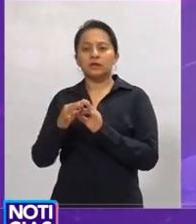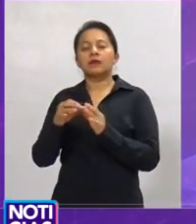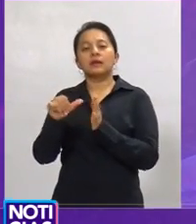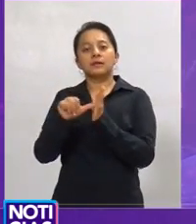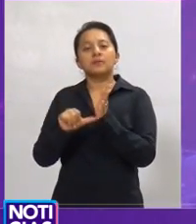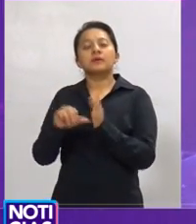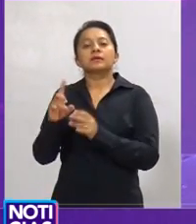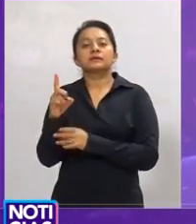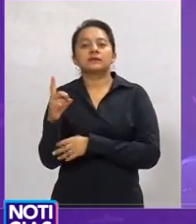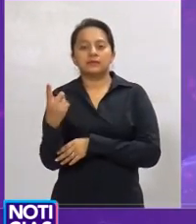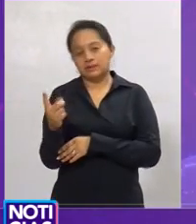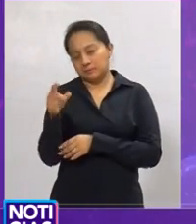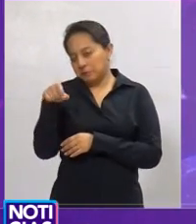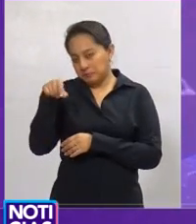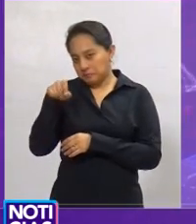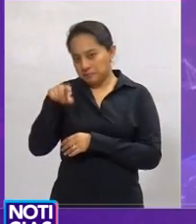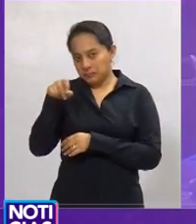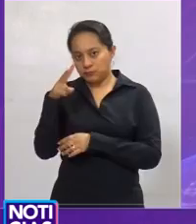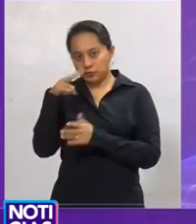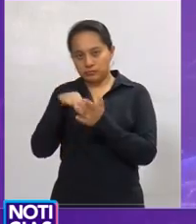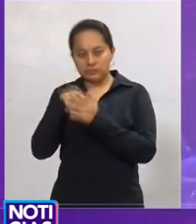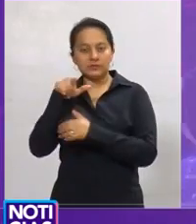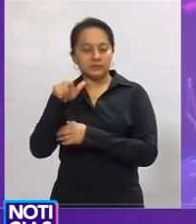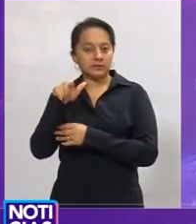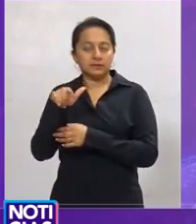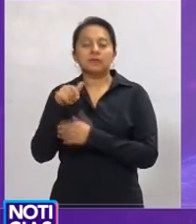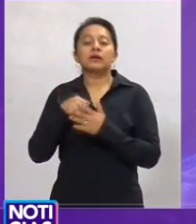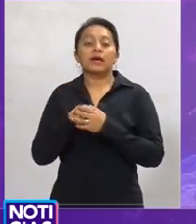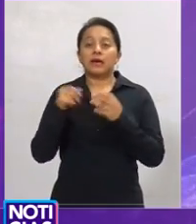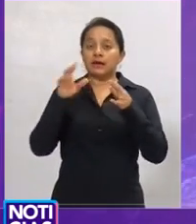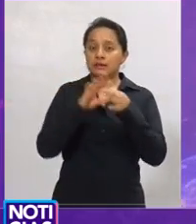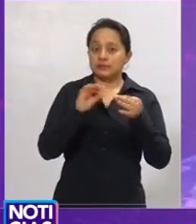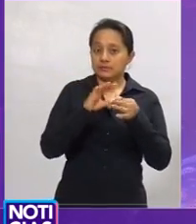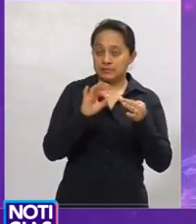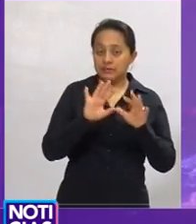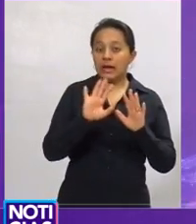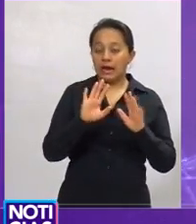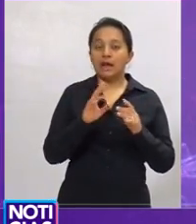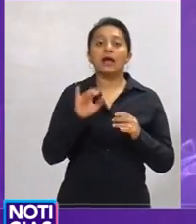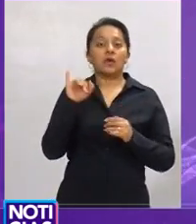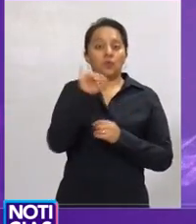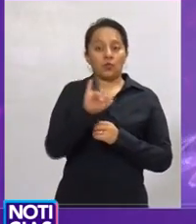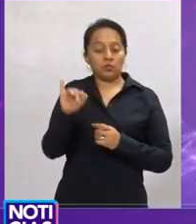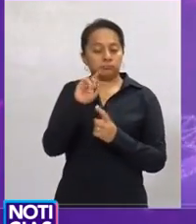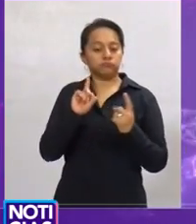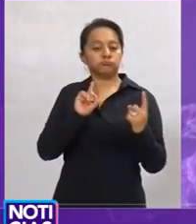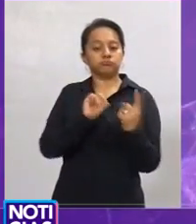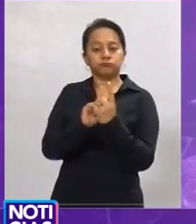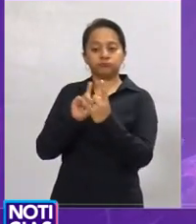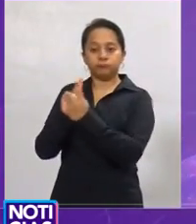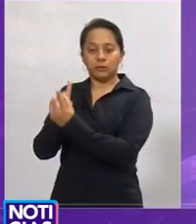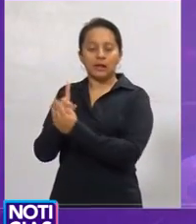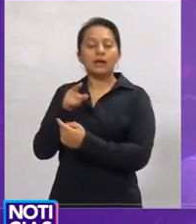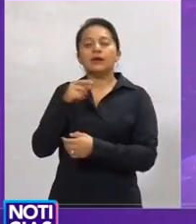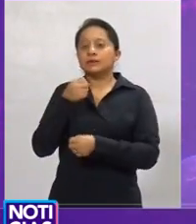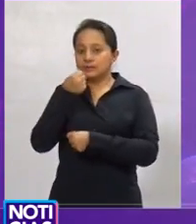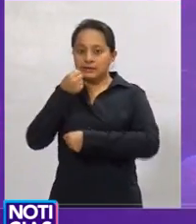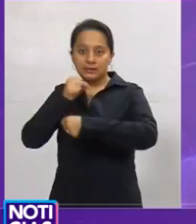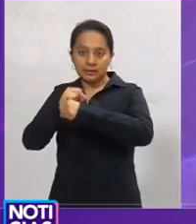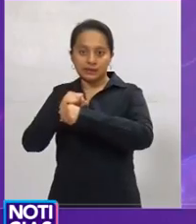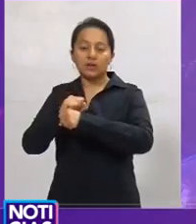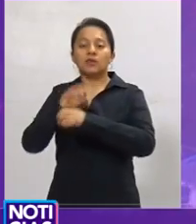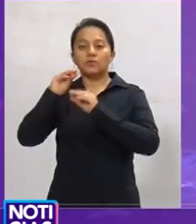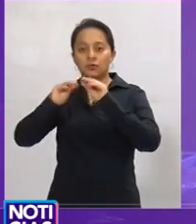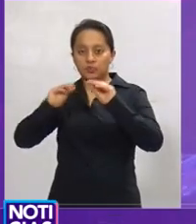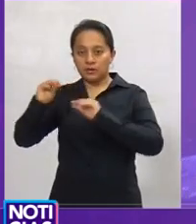diciembre de este mismo año. Esta semana está agendado un encuentro con ellos el día jueves. He dado la instrucción al secretario de movilidad. Julio Espíndola,